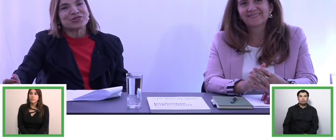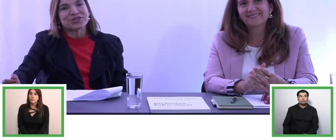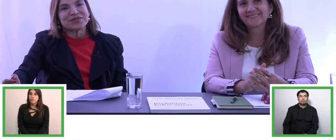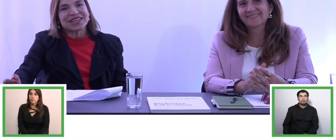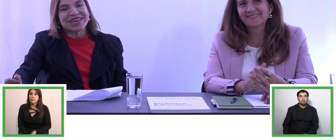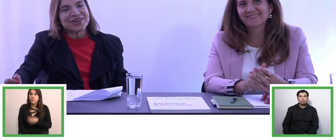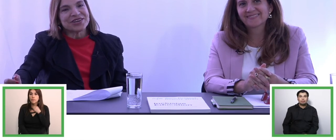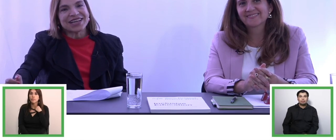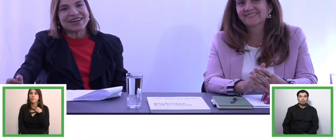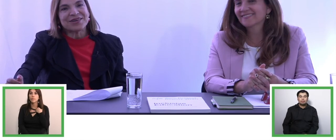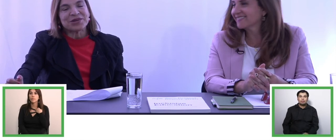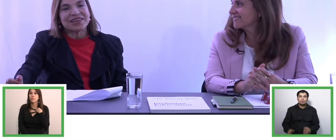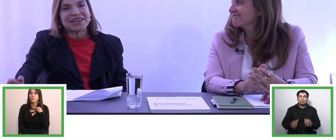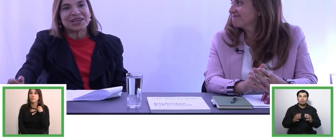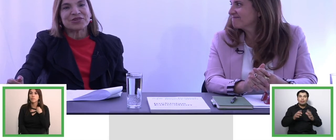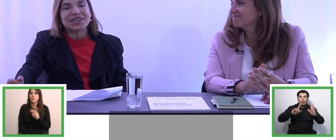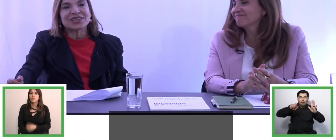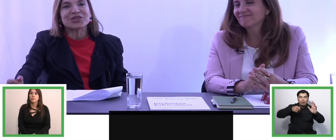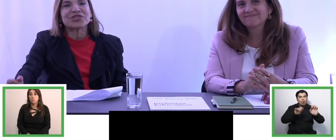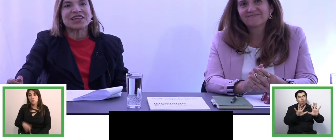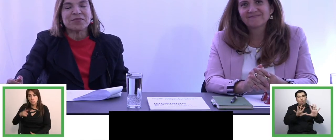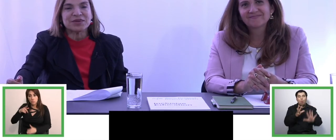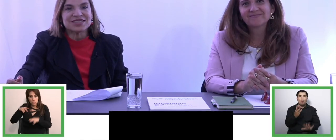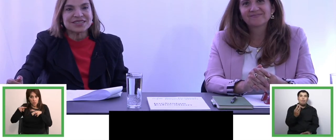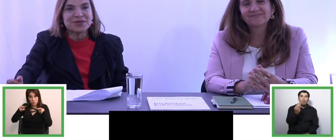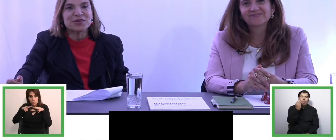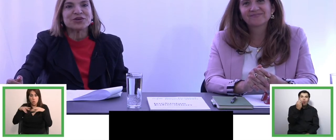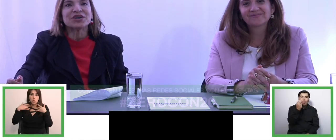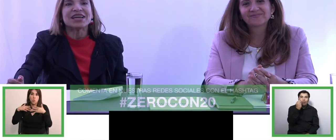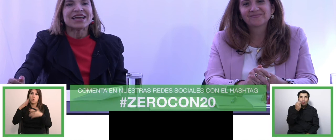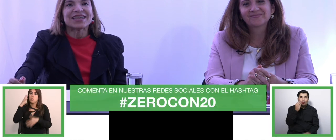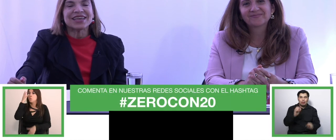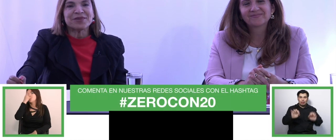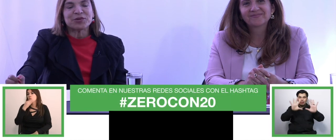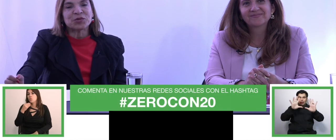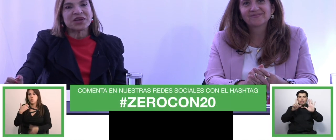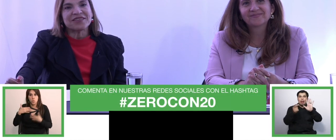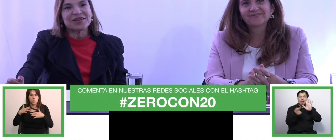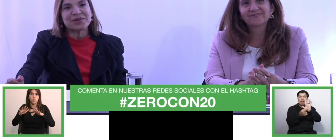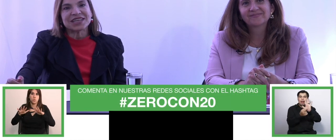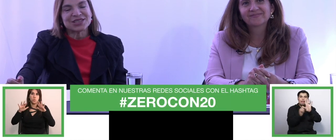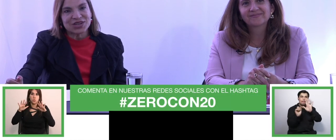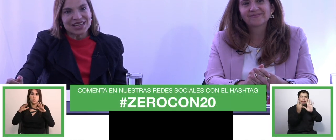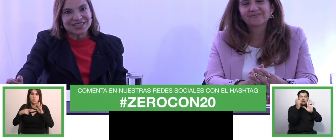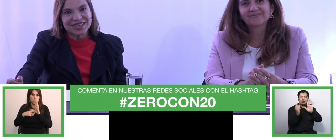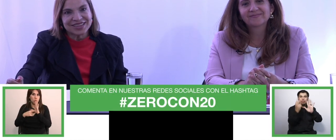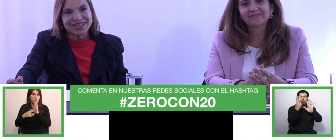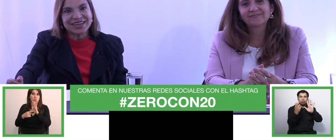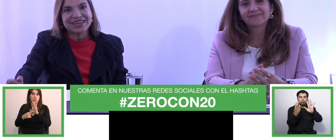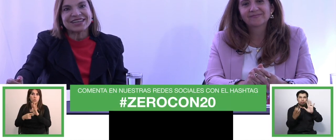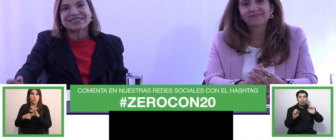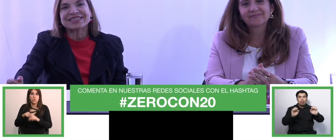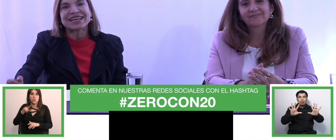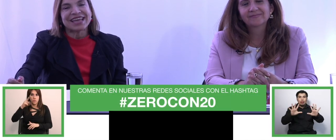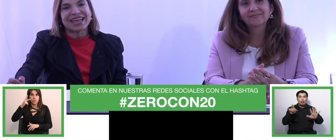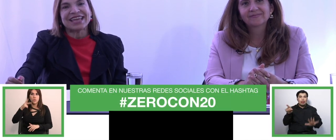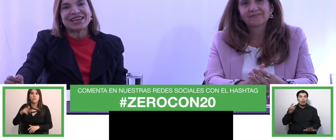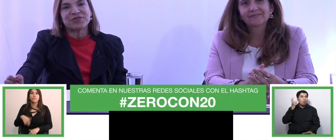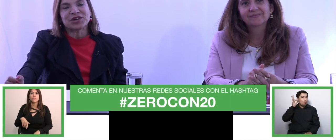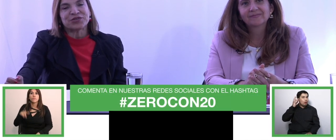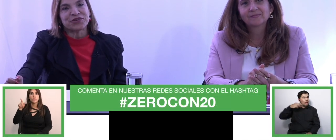Maravilloso video el que acabamos de ver con estos 10 principios que promueve María Soledad Cisternas